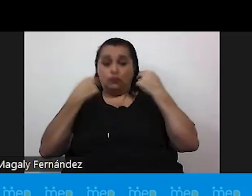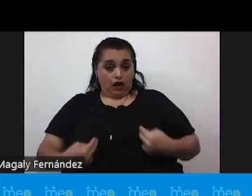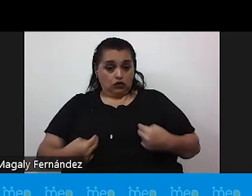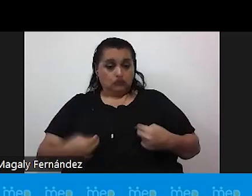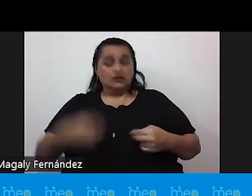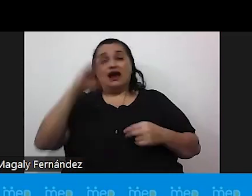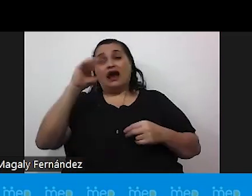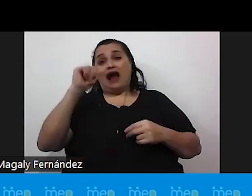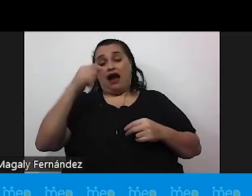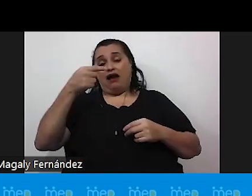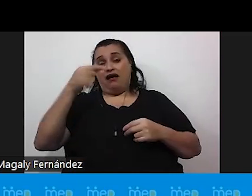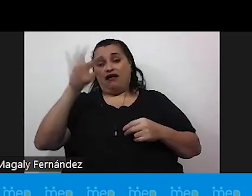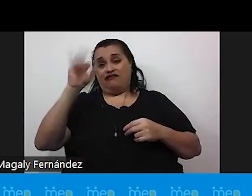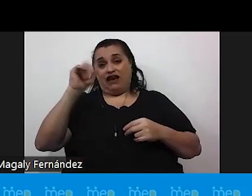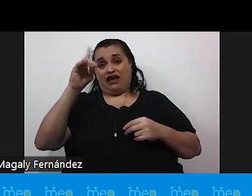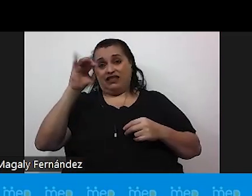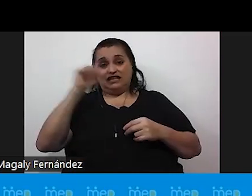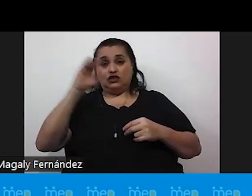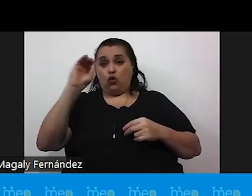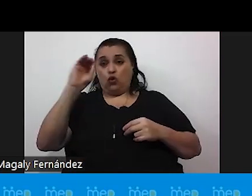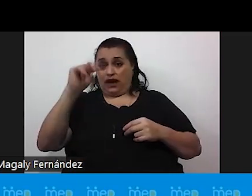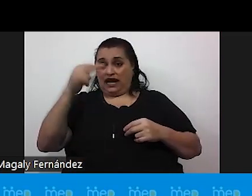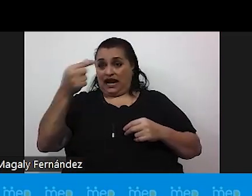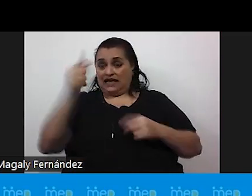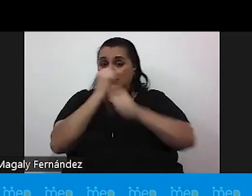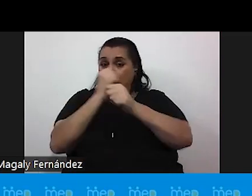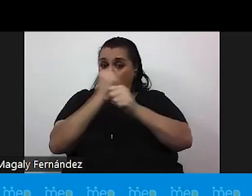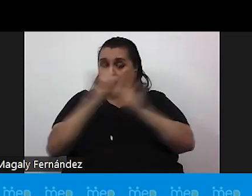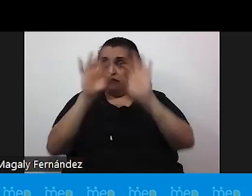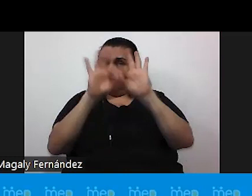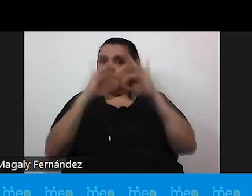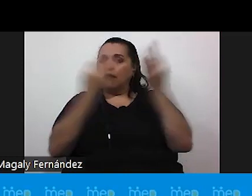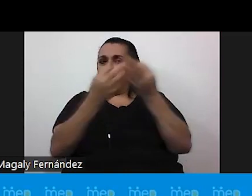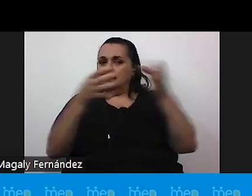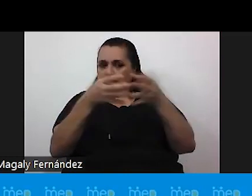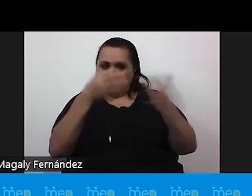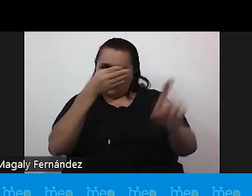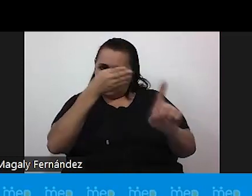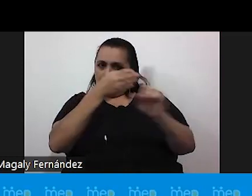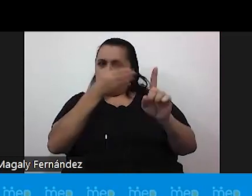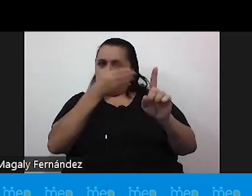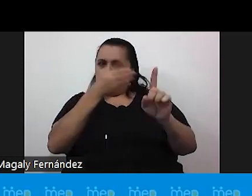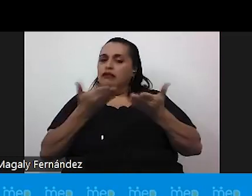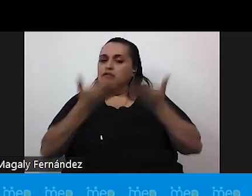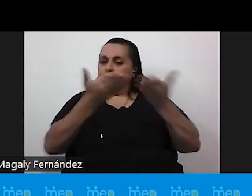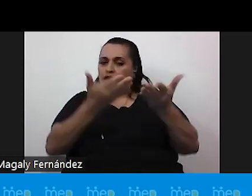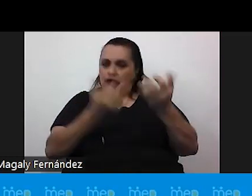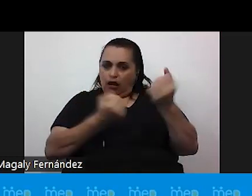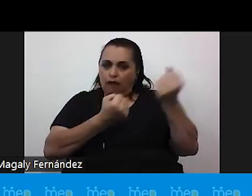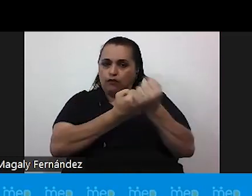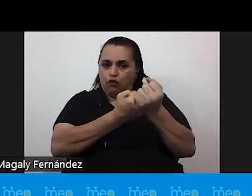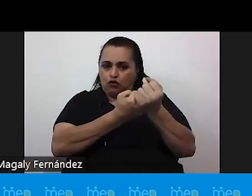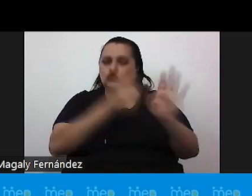fundaciones y ONGs que trabajan con familias directamente para dar este apoyo mediante